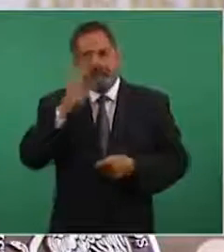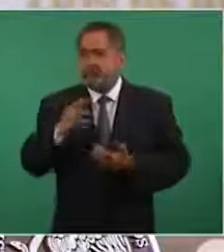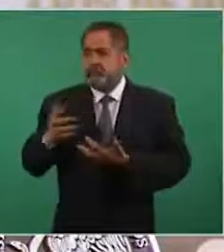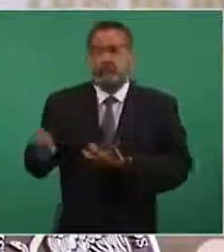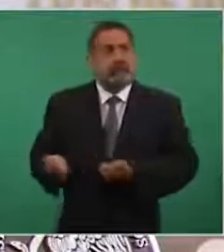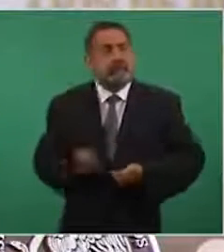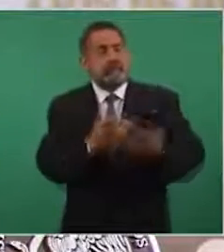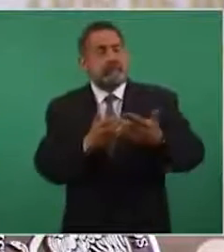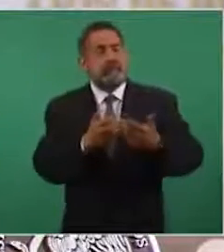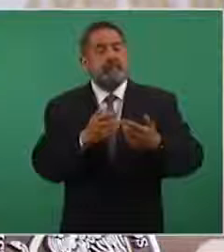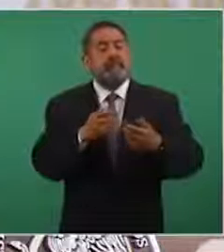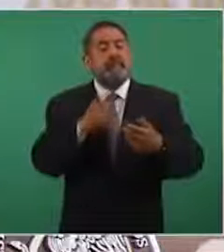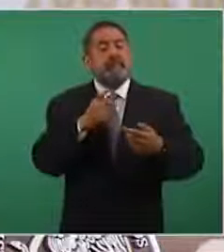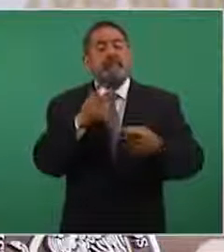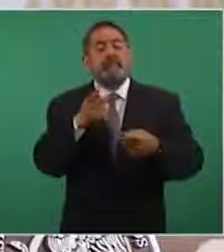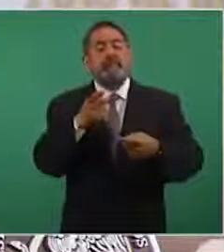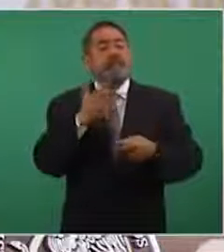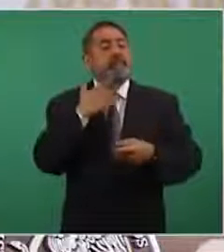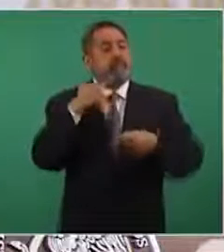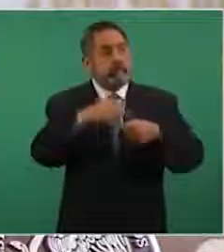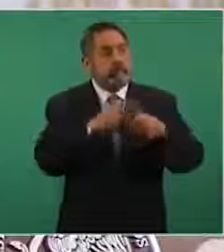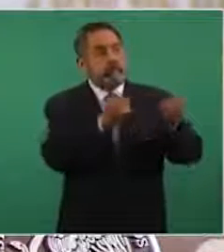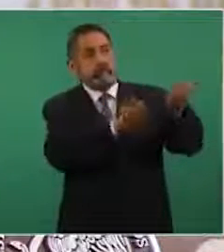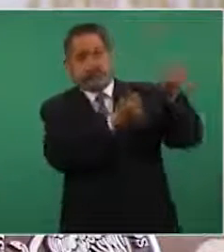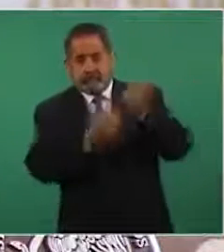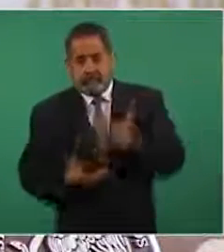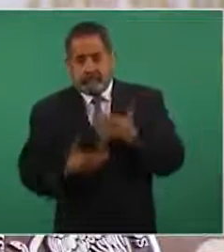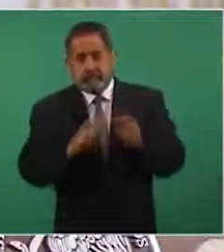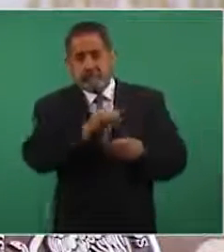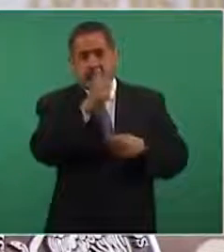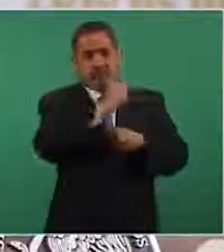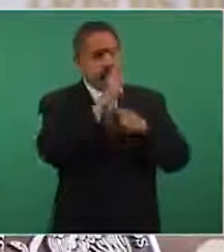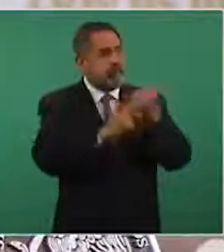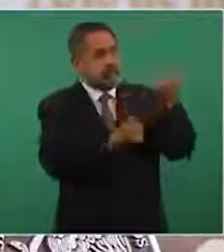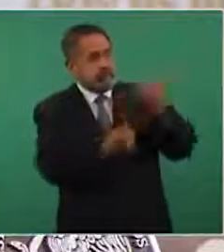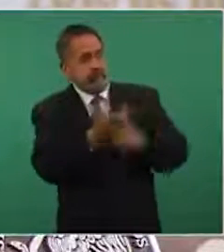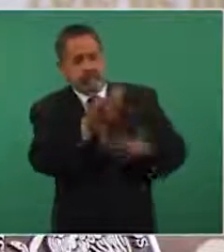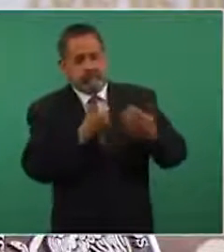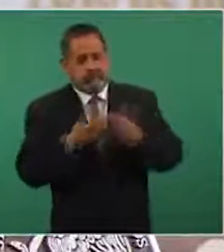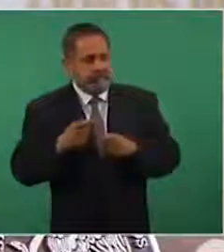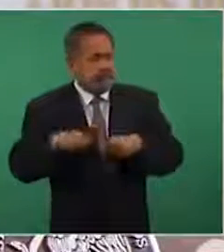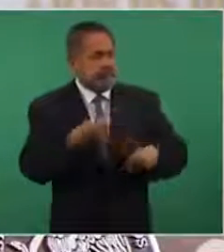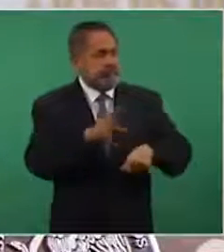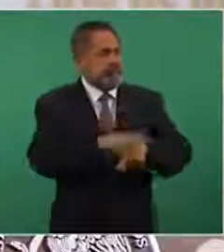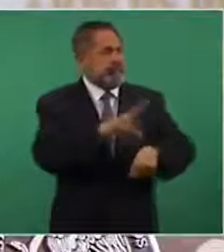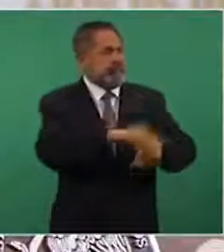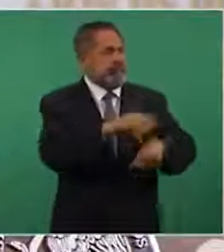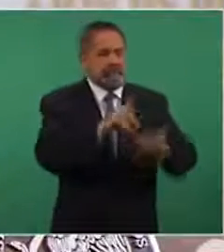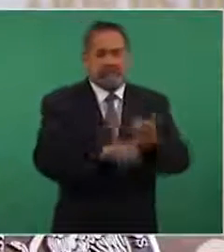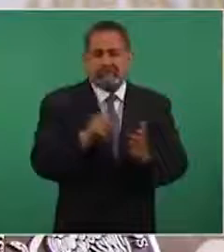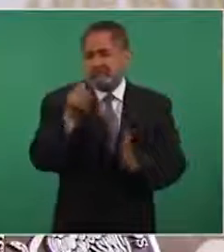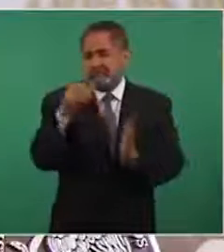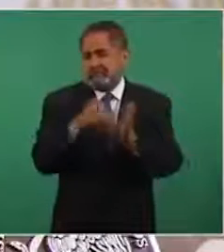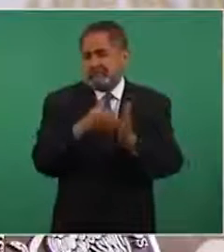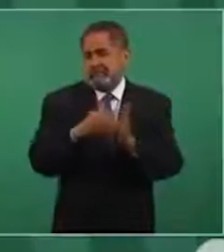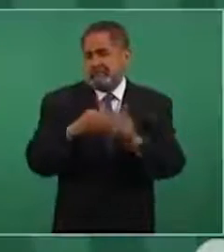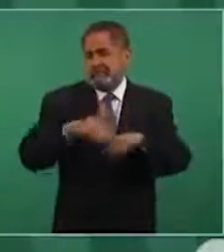gasolinas y de combustibles. Se entregaron más de mil permisos